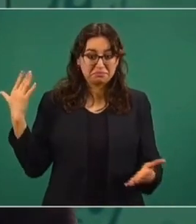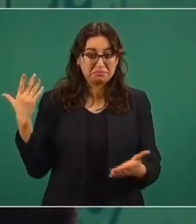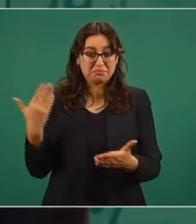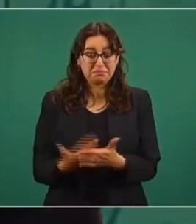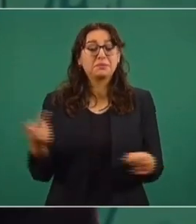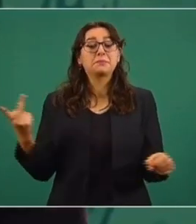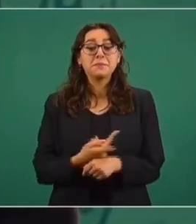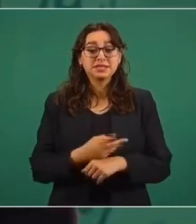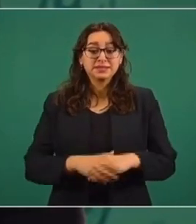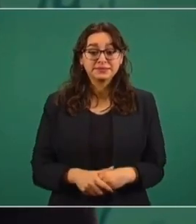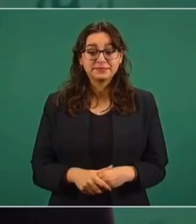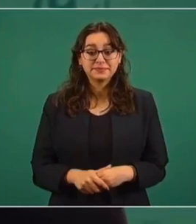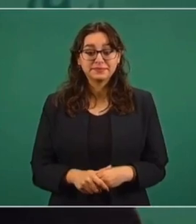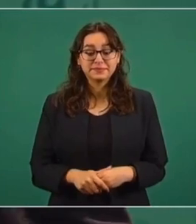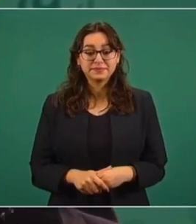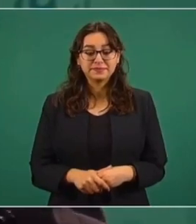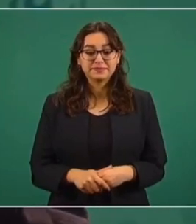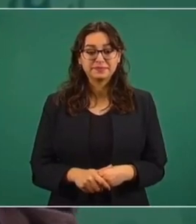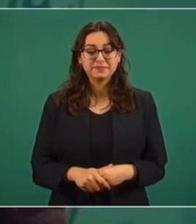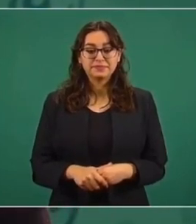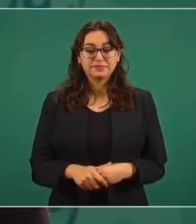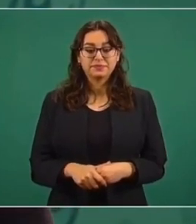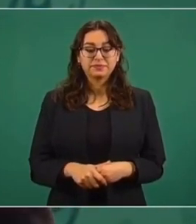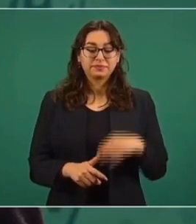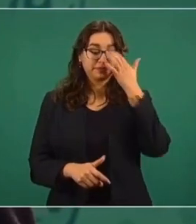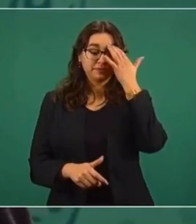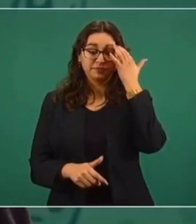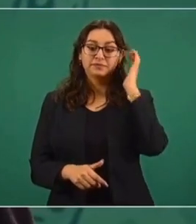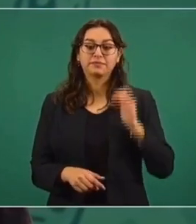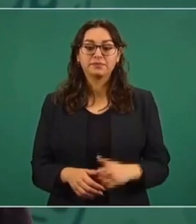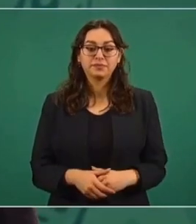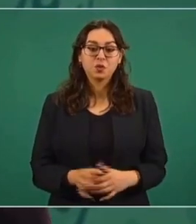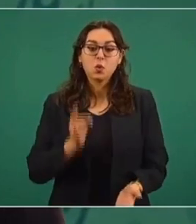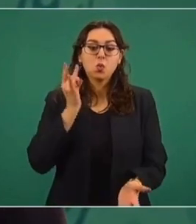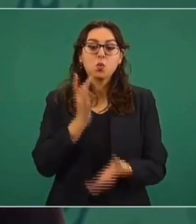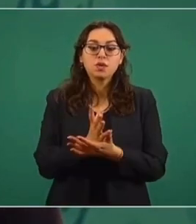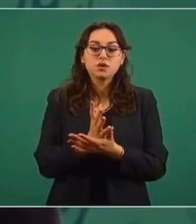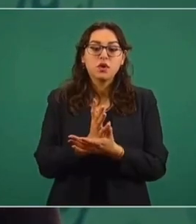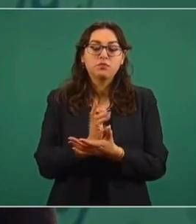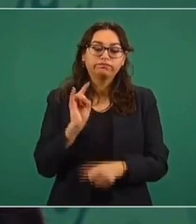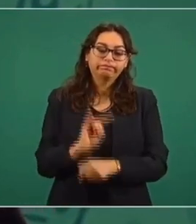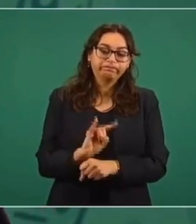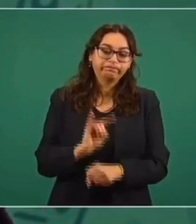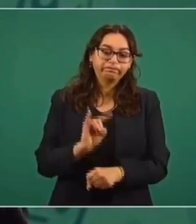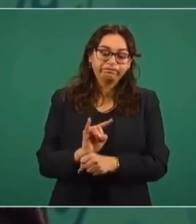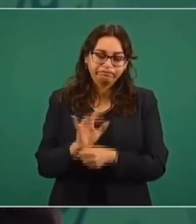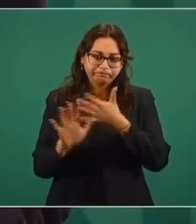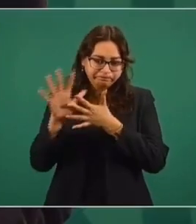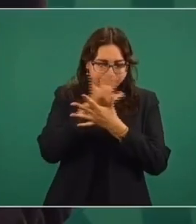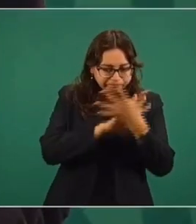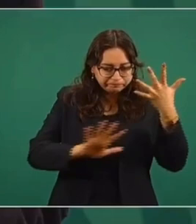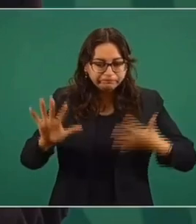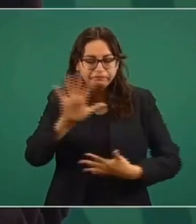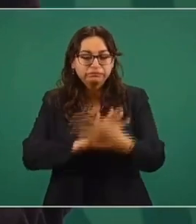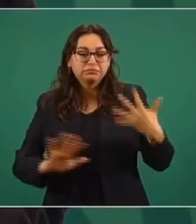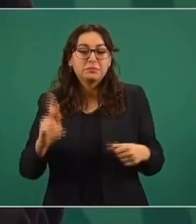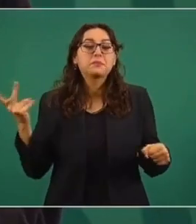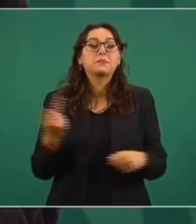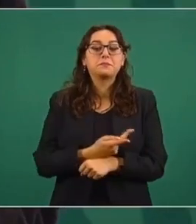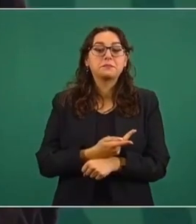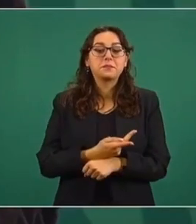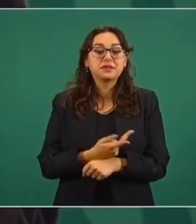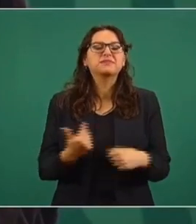servir de cortinas de humo para que